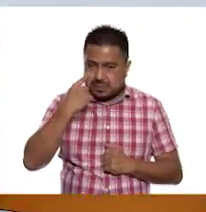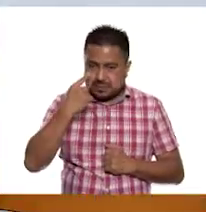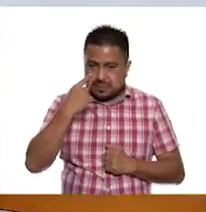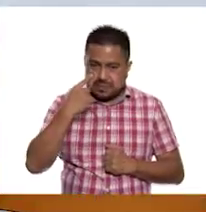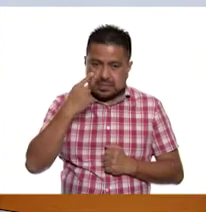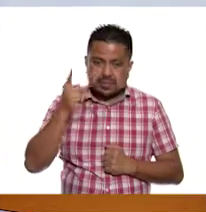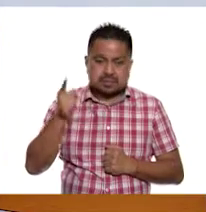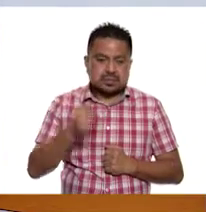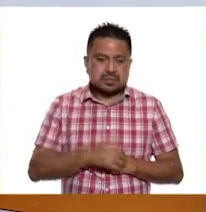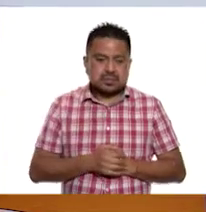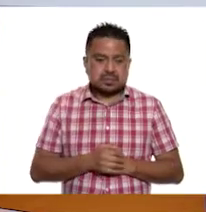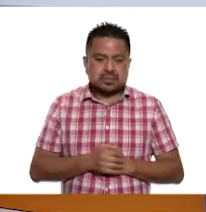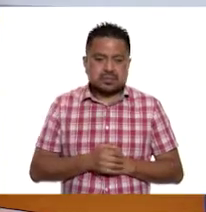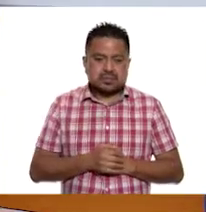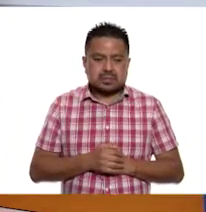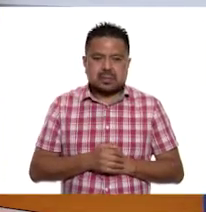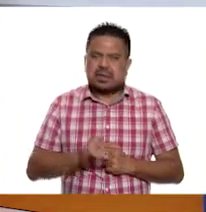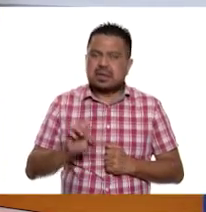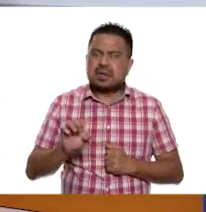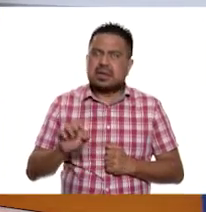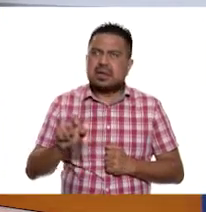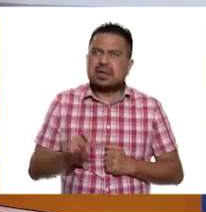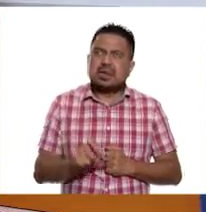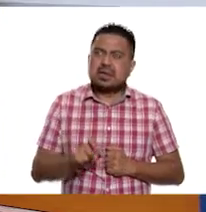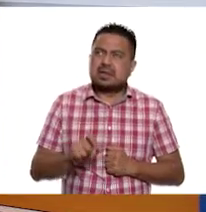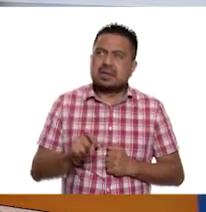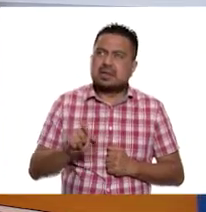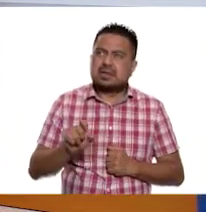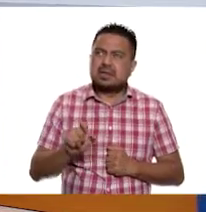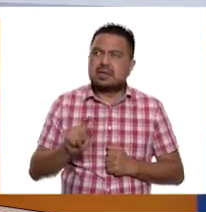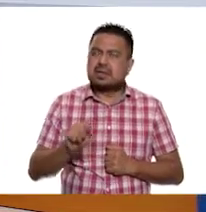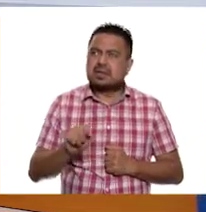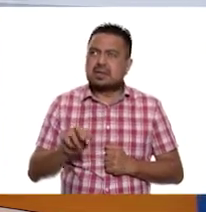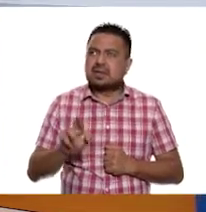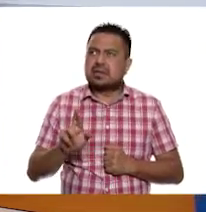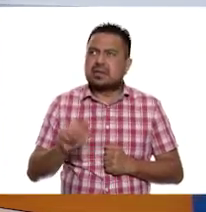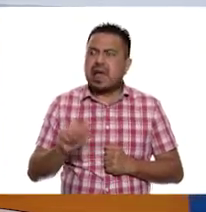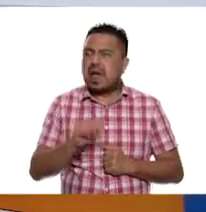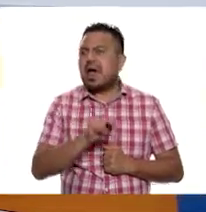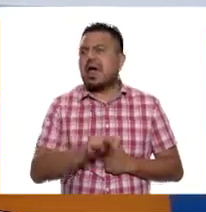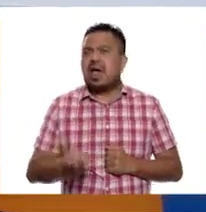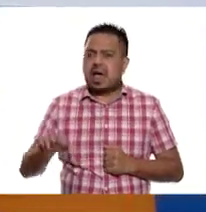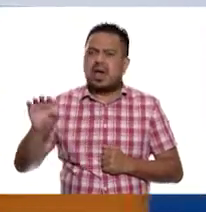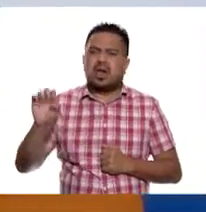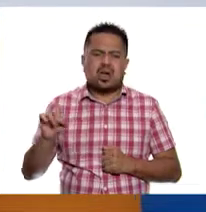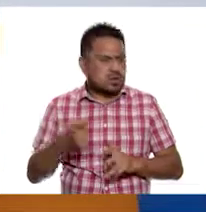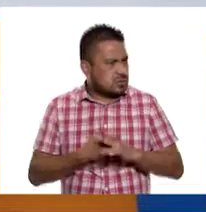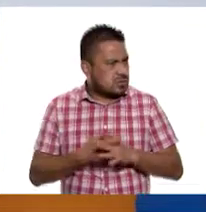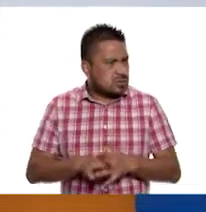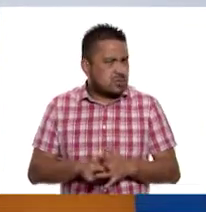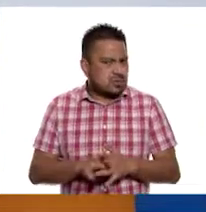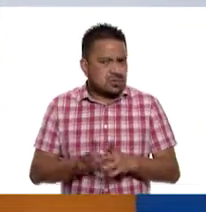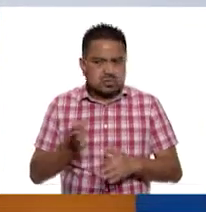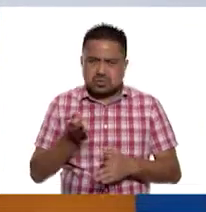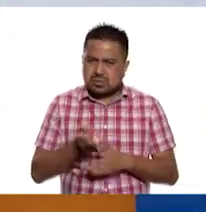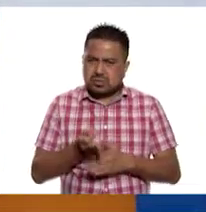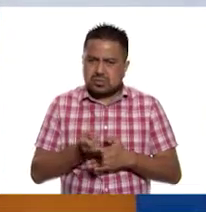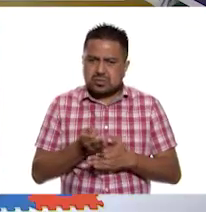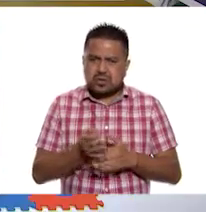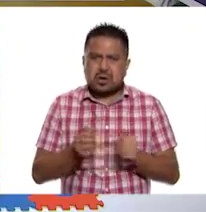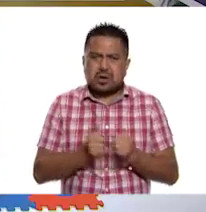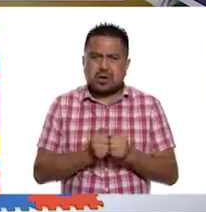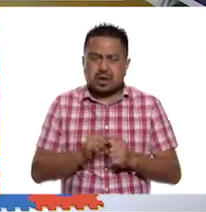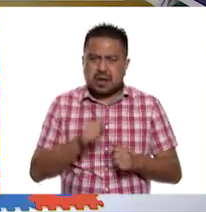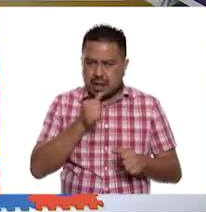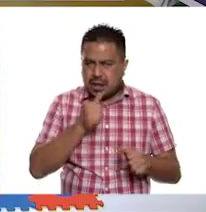Tienen que escuchar extraño, extraño. Vamos a empezar con